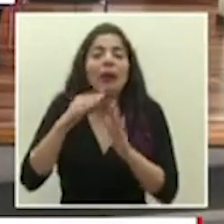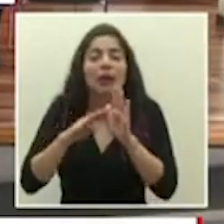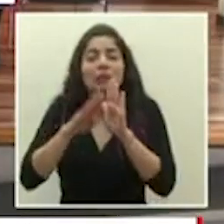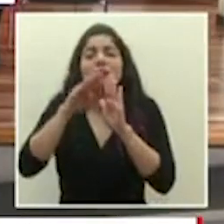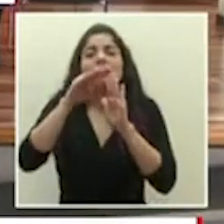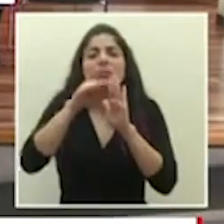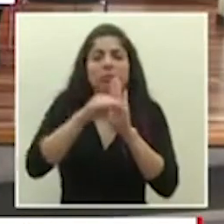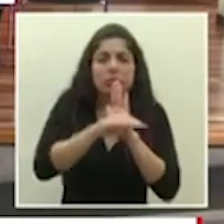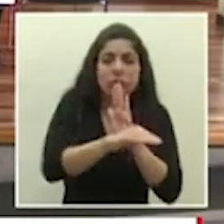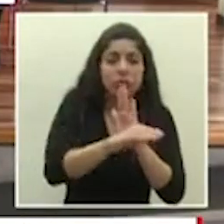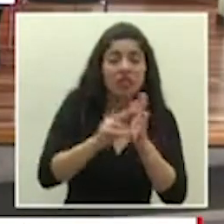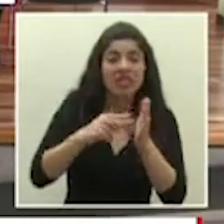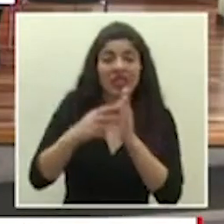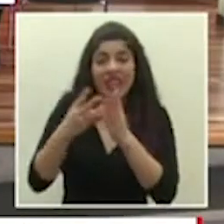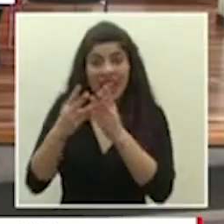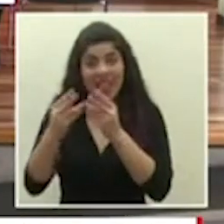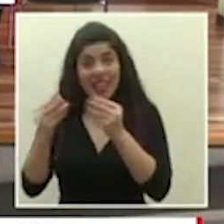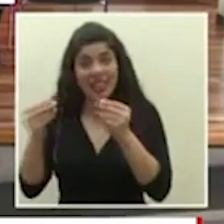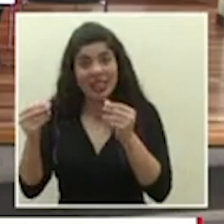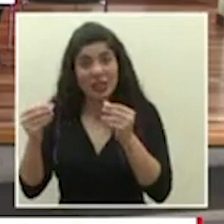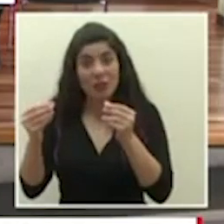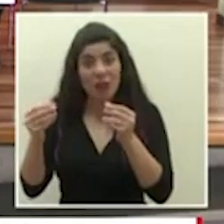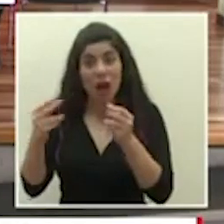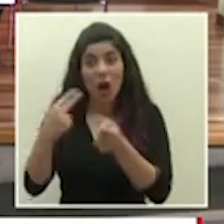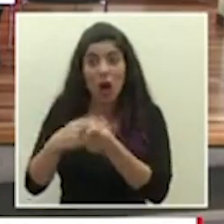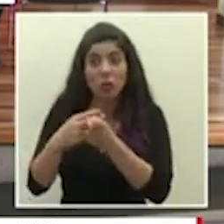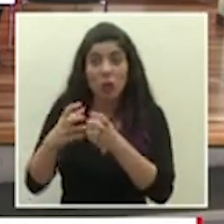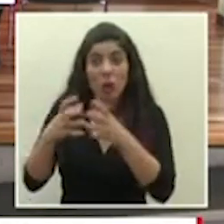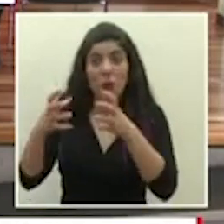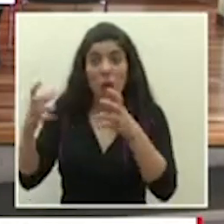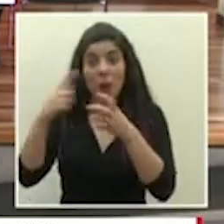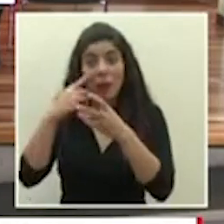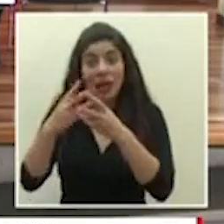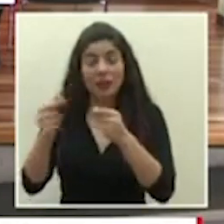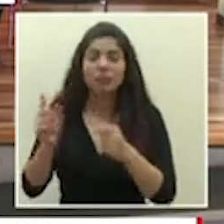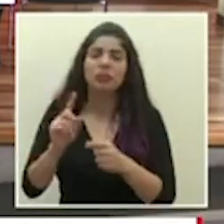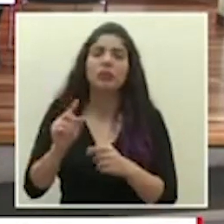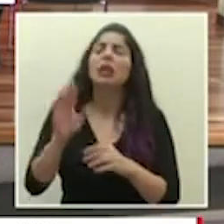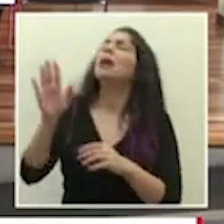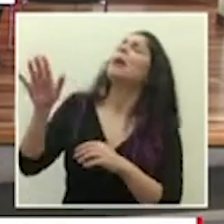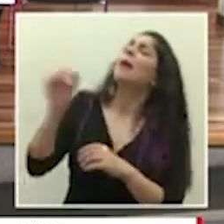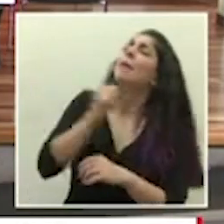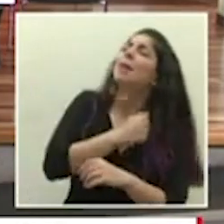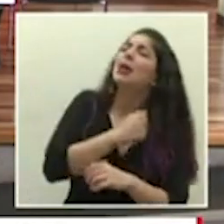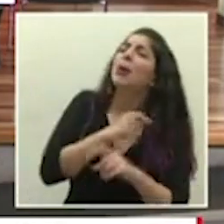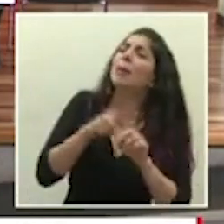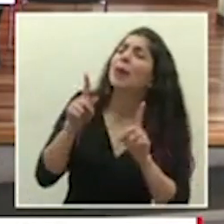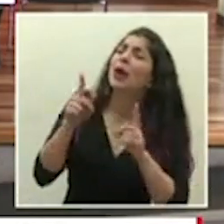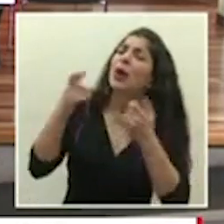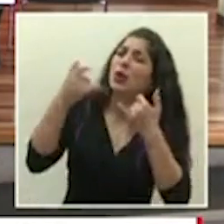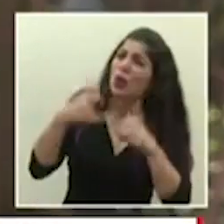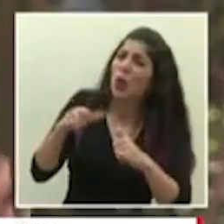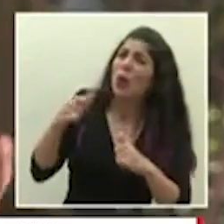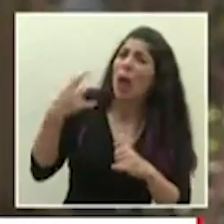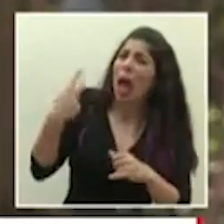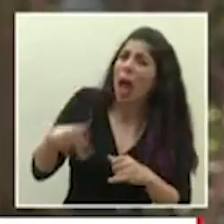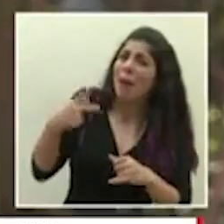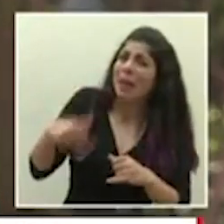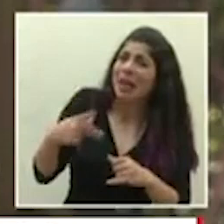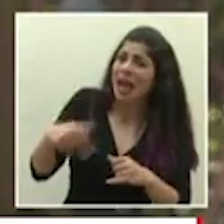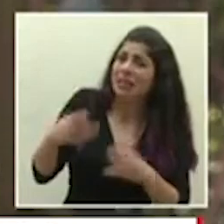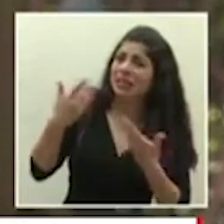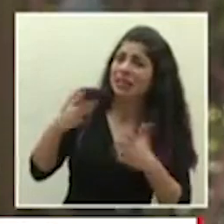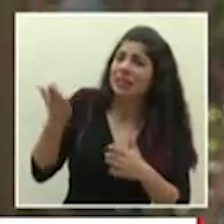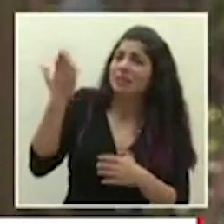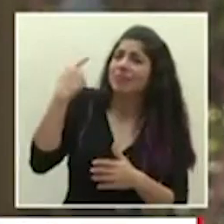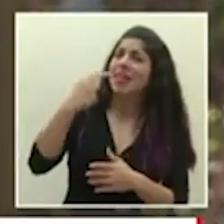tratar de resolver una curva exponencial a nivel hospitalario pero sigue siendo una amenaza latente y lo planteaba